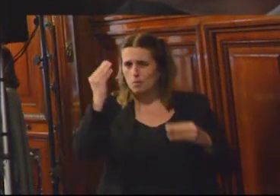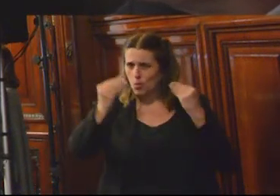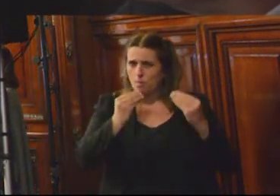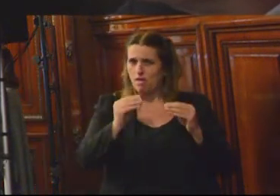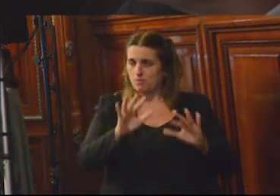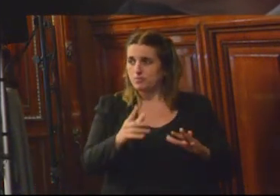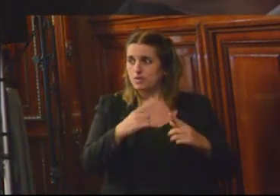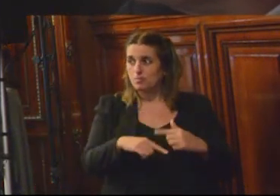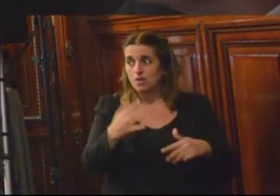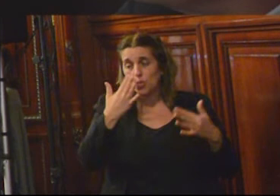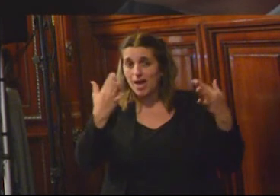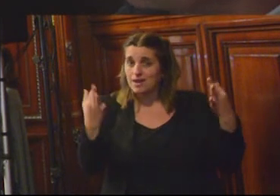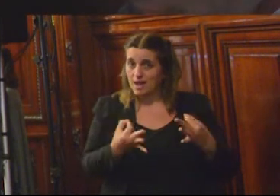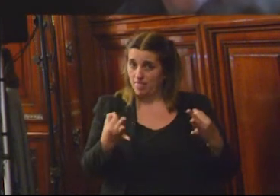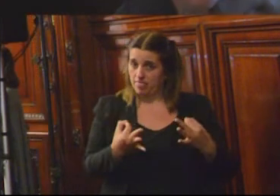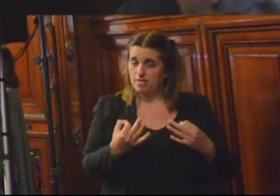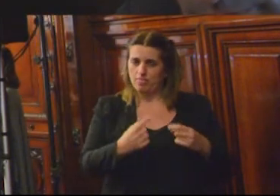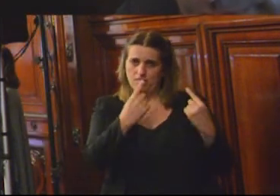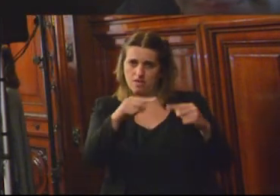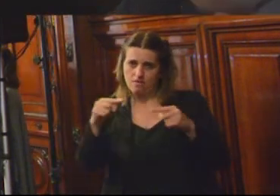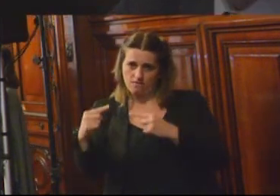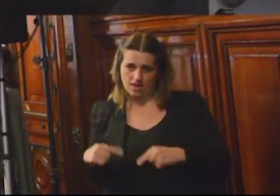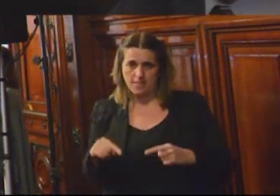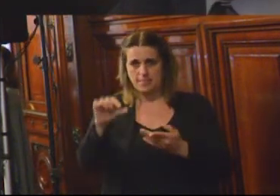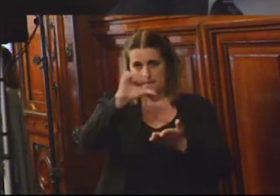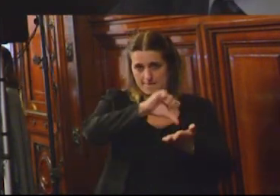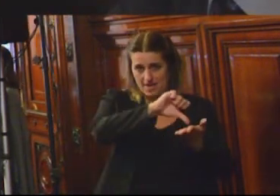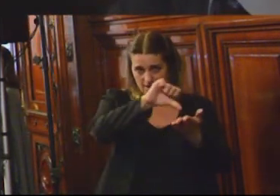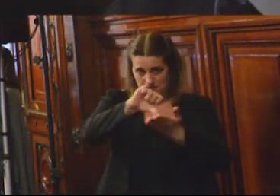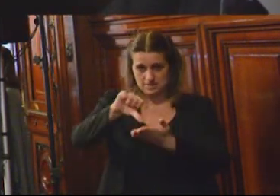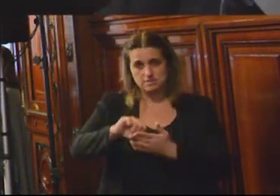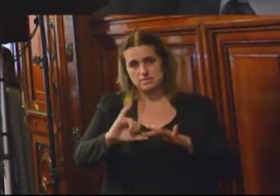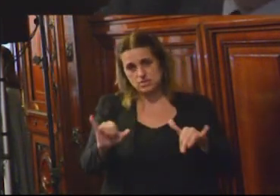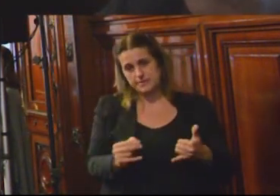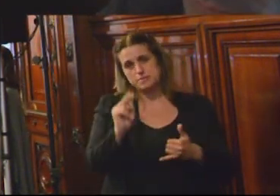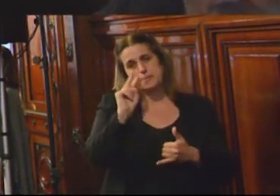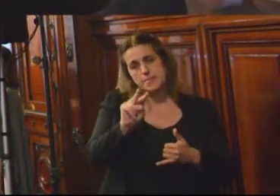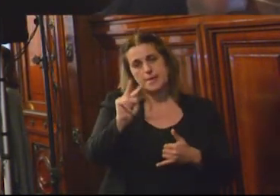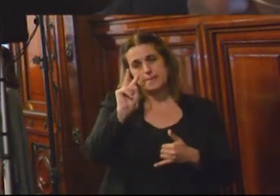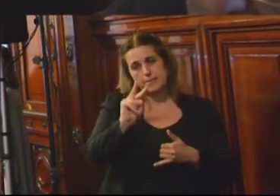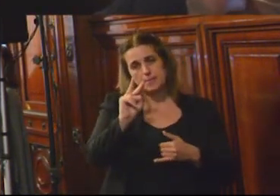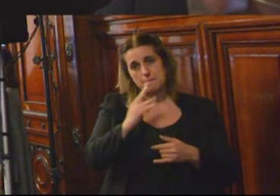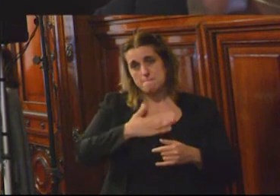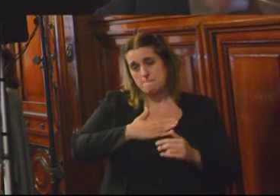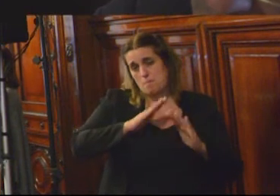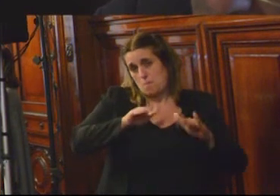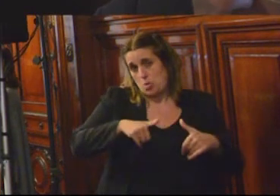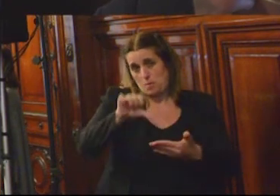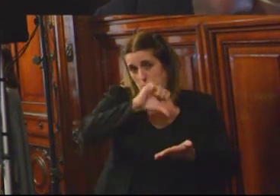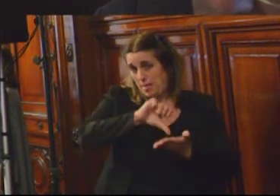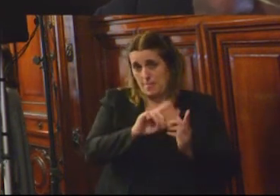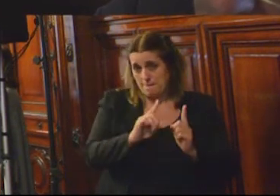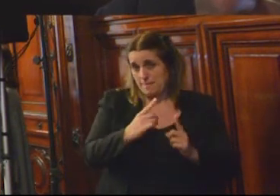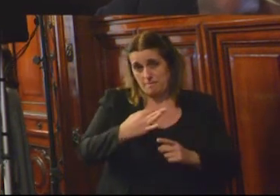porque creo que es una realidad en varios países del continente, lo venimos oyendo, también sin duda en el mío, lo venimos viviendo,